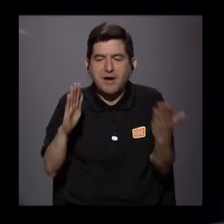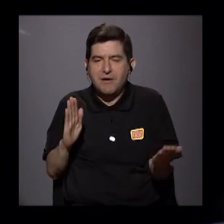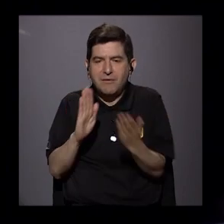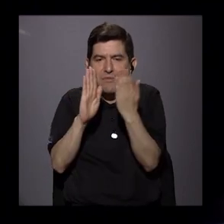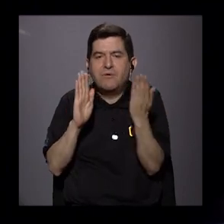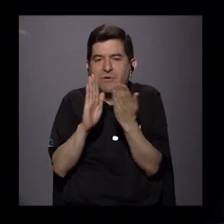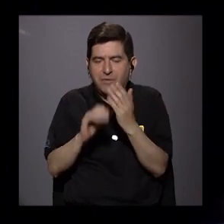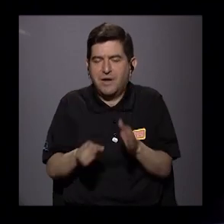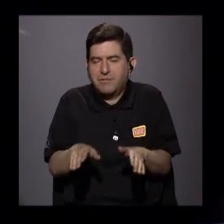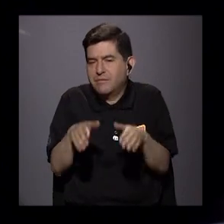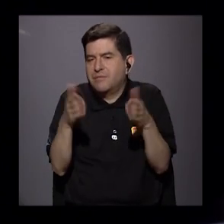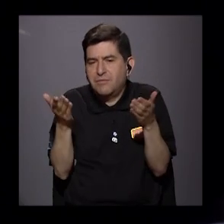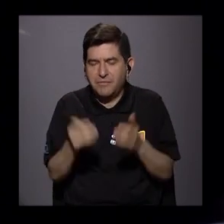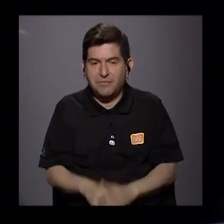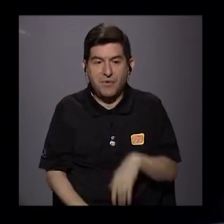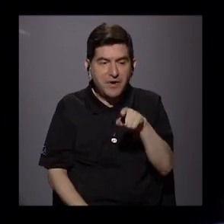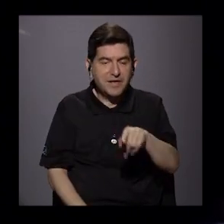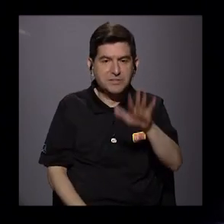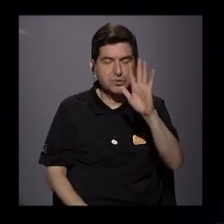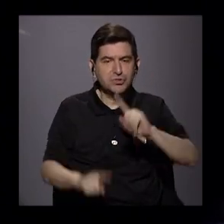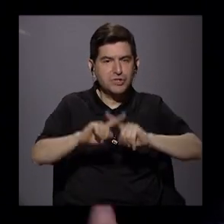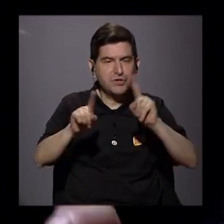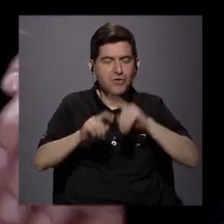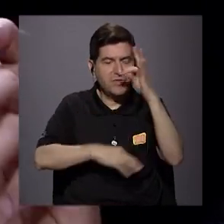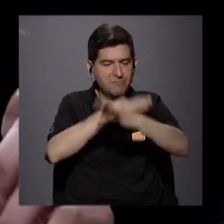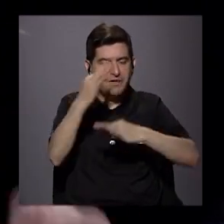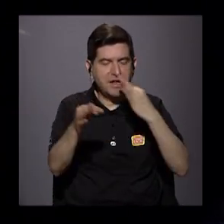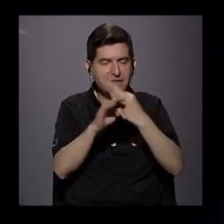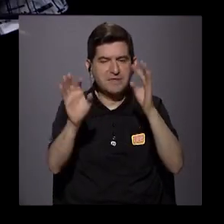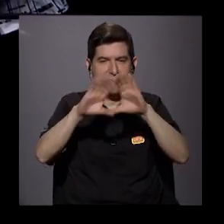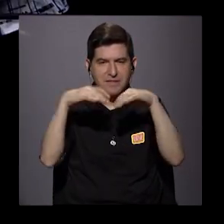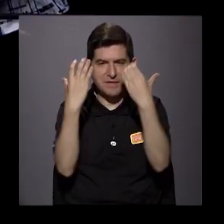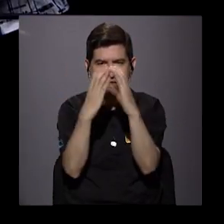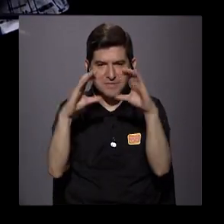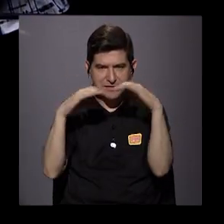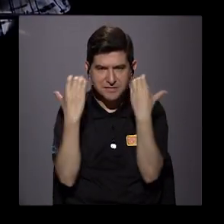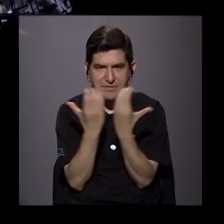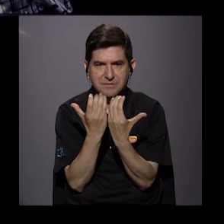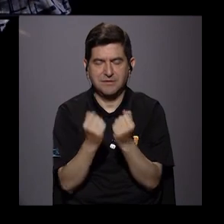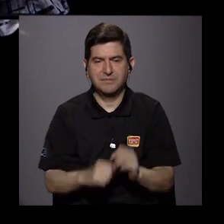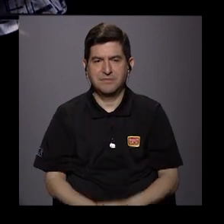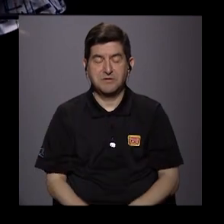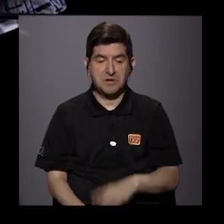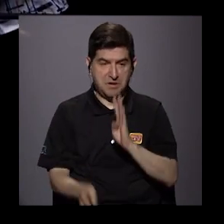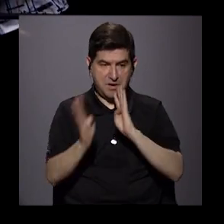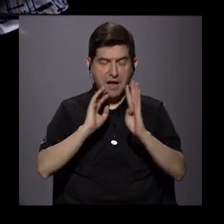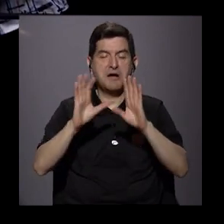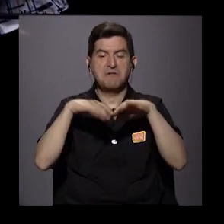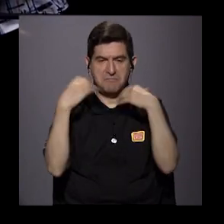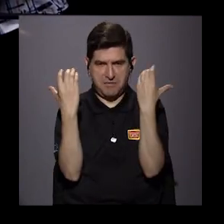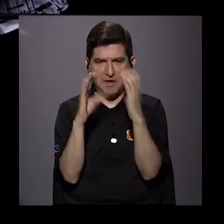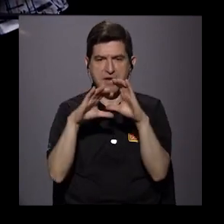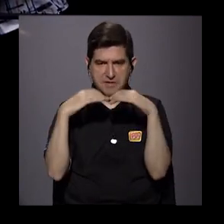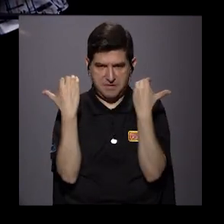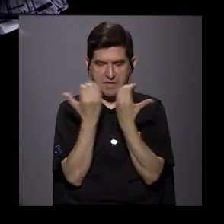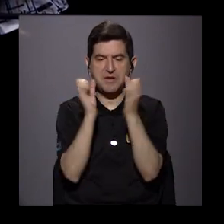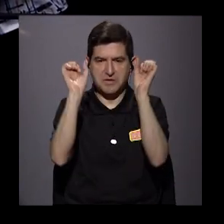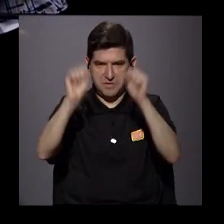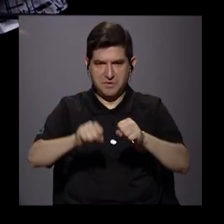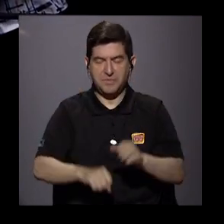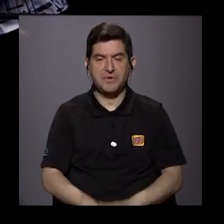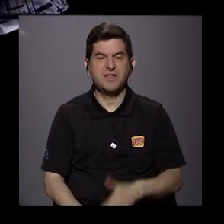están enfrentando esas cinco diferentes categorías? Sí, podríamos hablar de esas categorías y